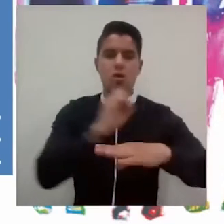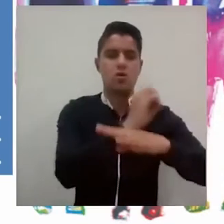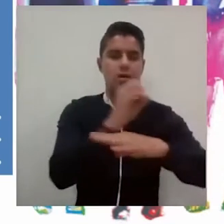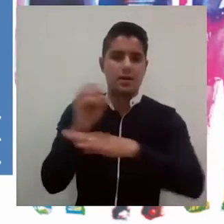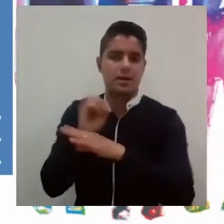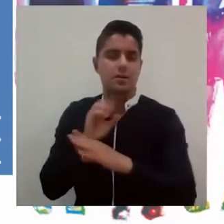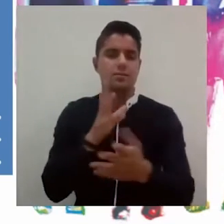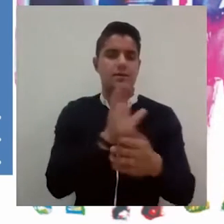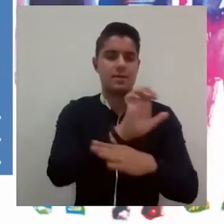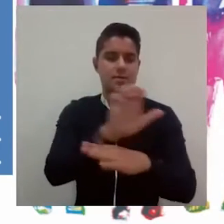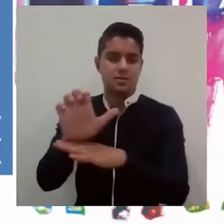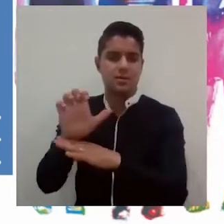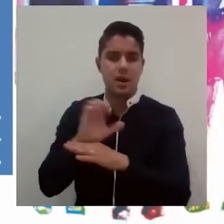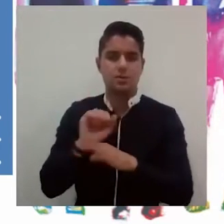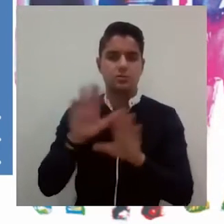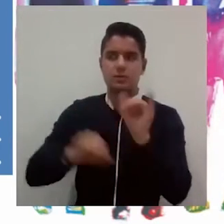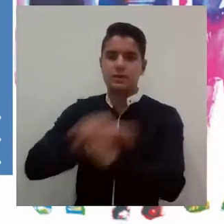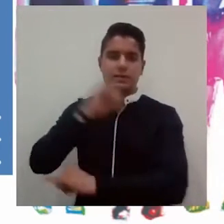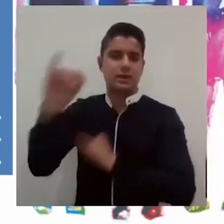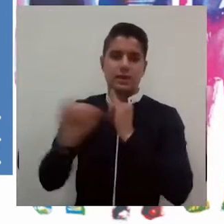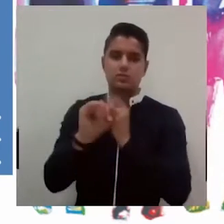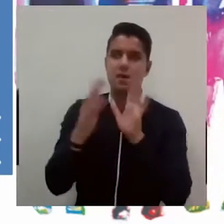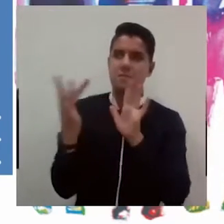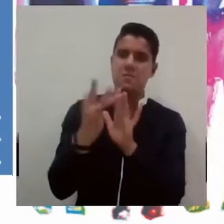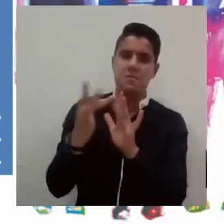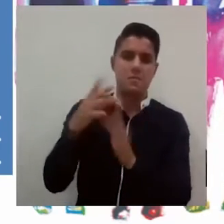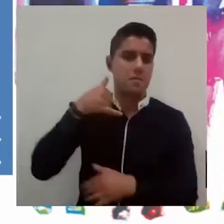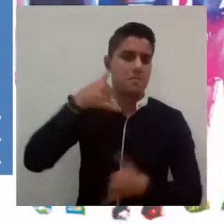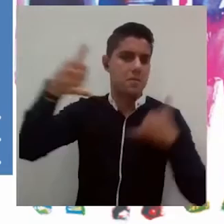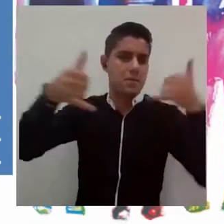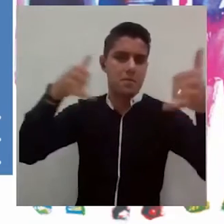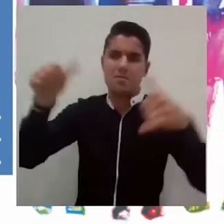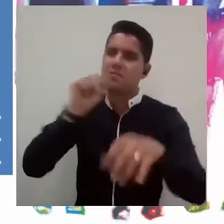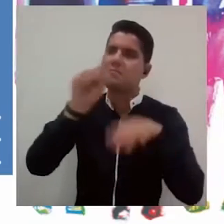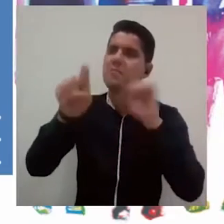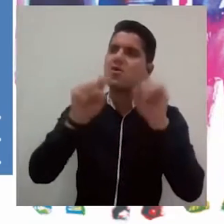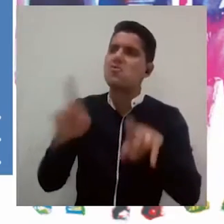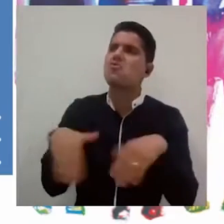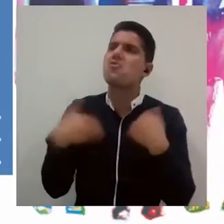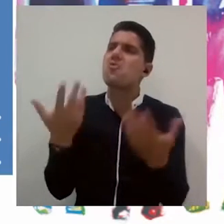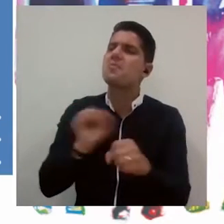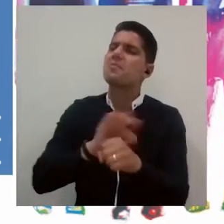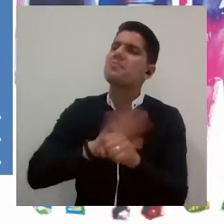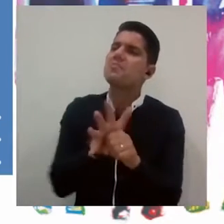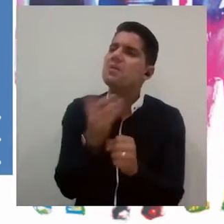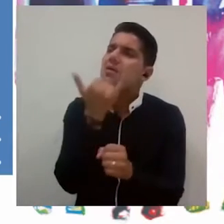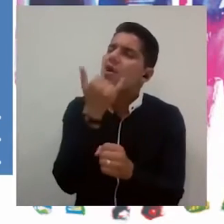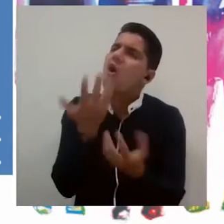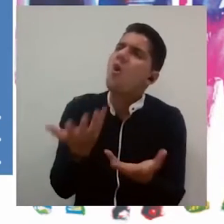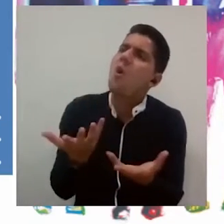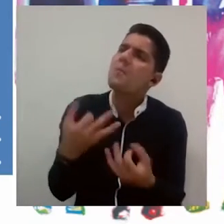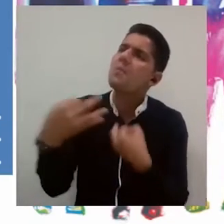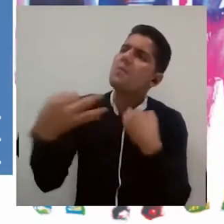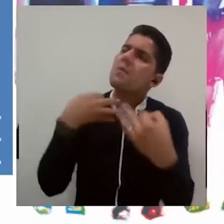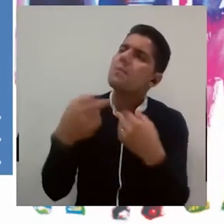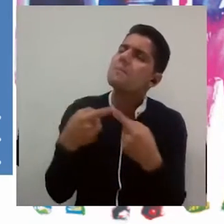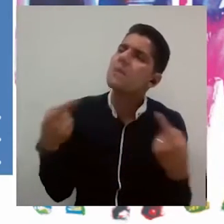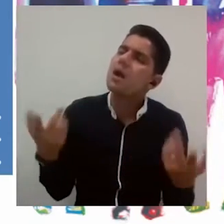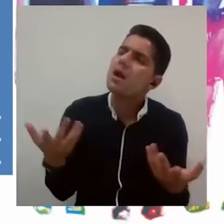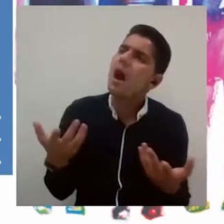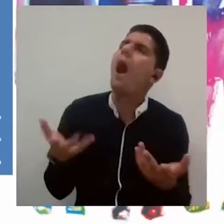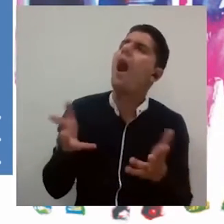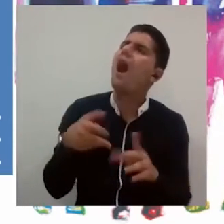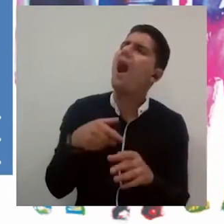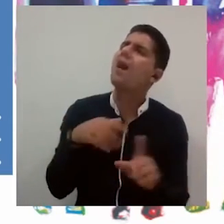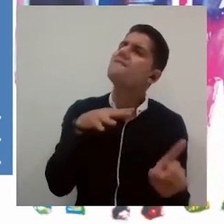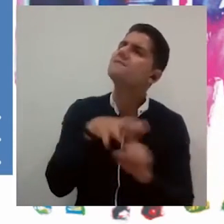a los organismos y a las entidades con las que tenemos relación a nivel internacional. Les quisimos preguntar acerca de qué era este virus del que todos